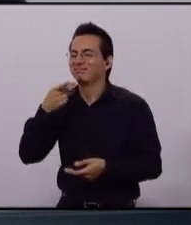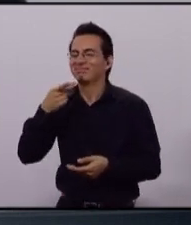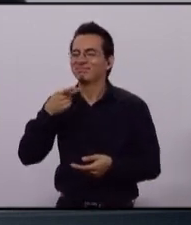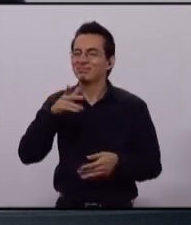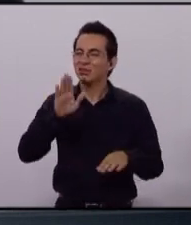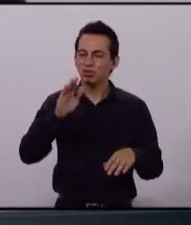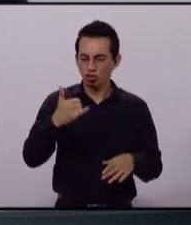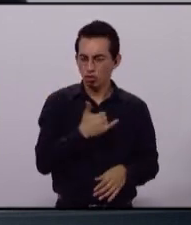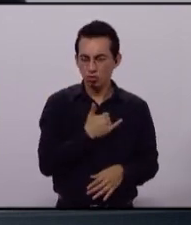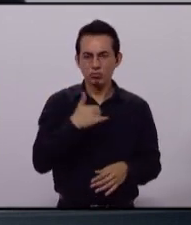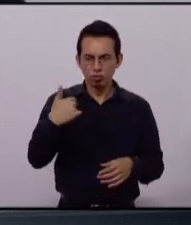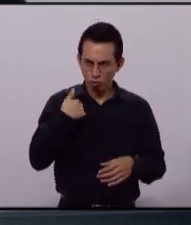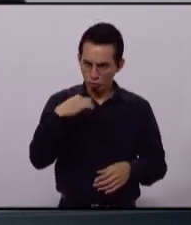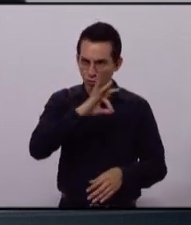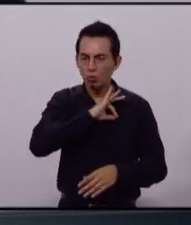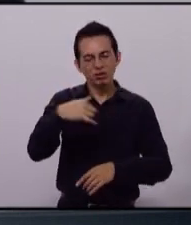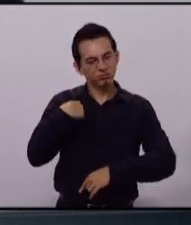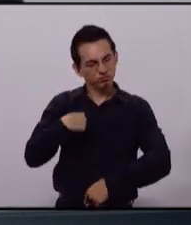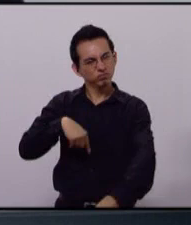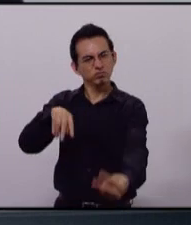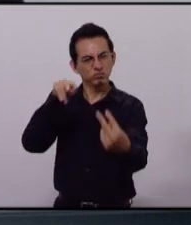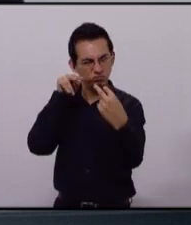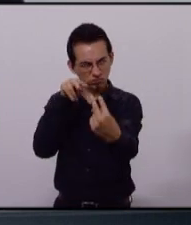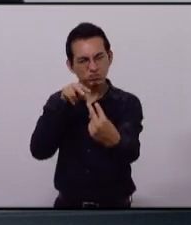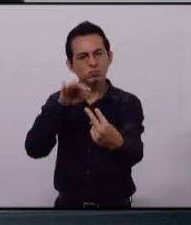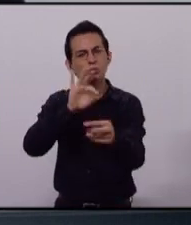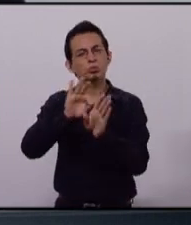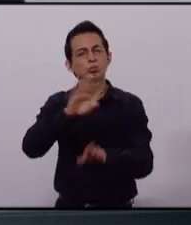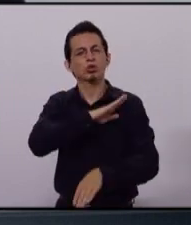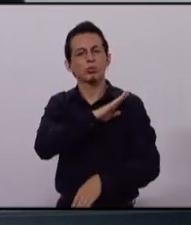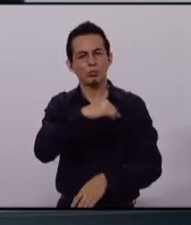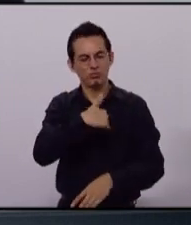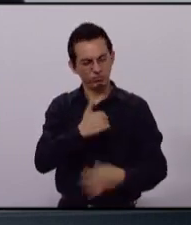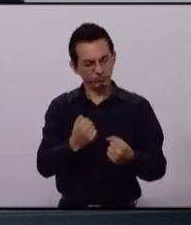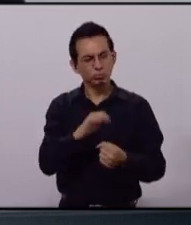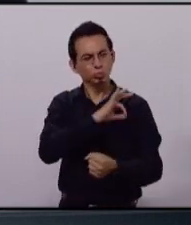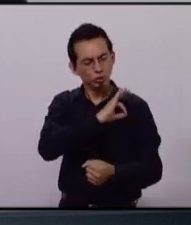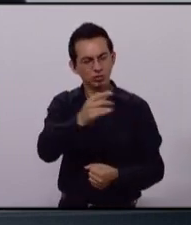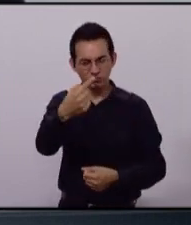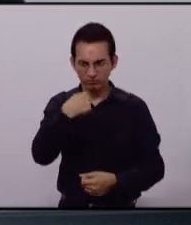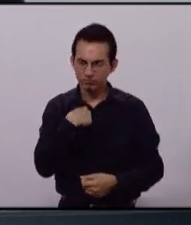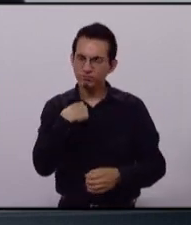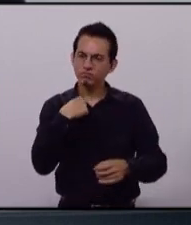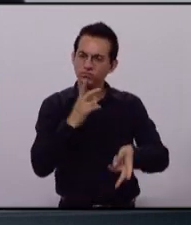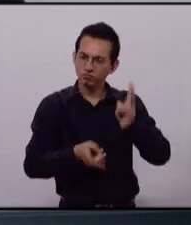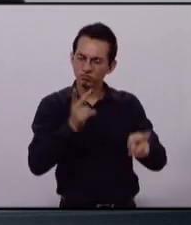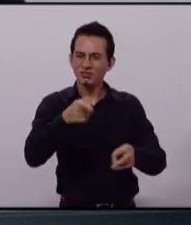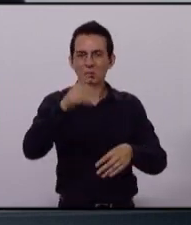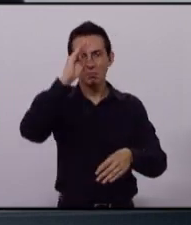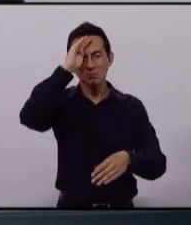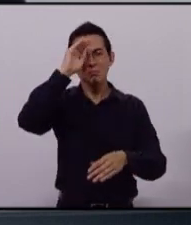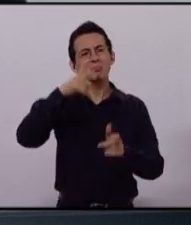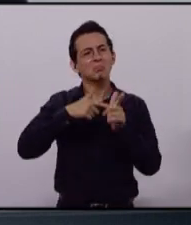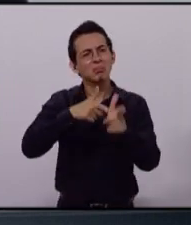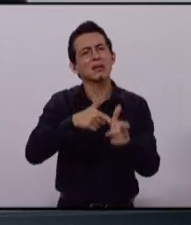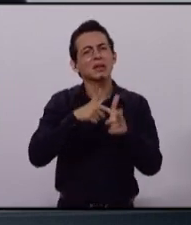te puedo ver a los ojos, ya no te pueden engañar, ya eres otro tipo de ciudadano, porque lo he visto, lo he